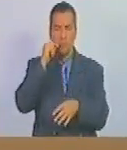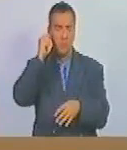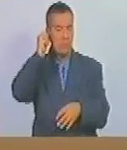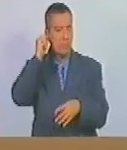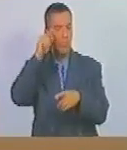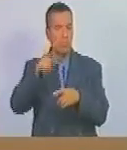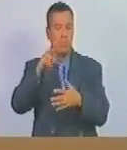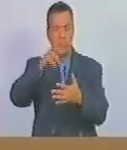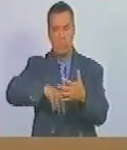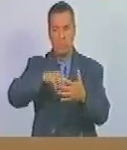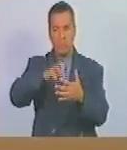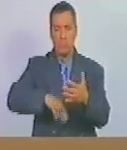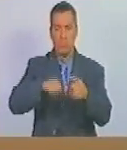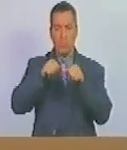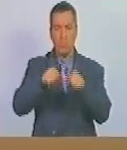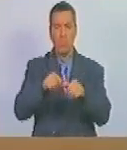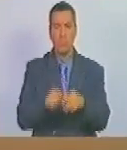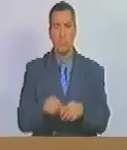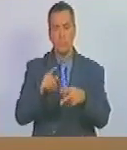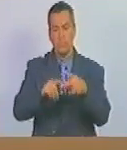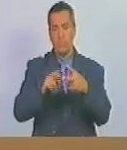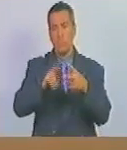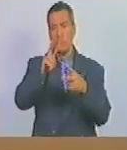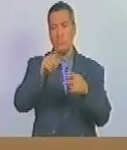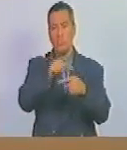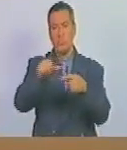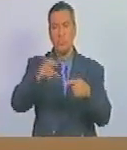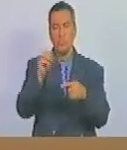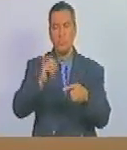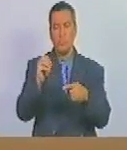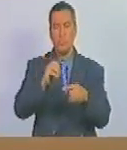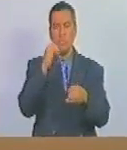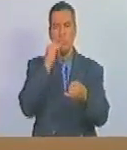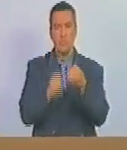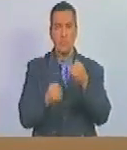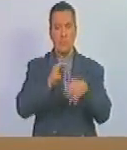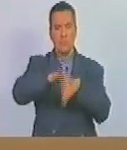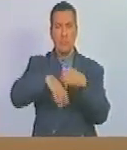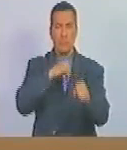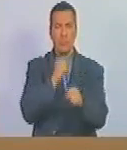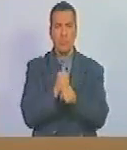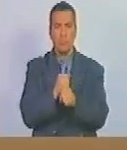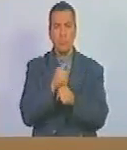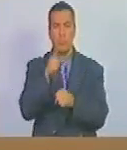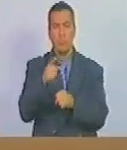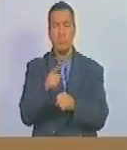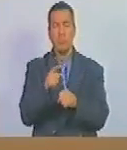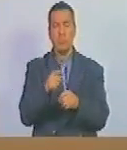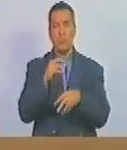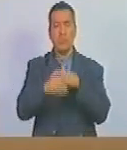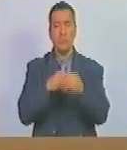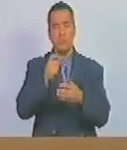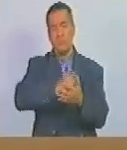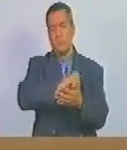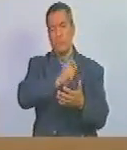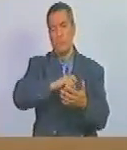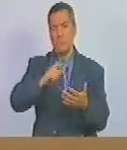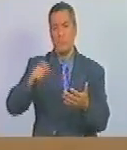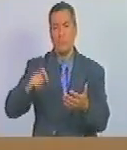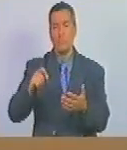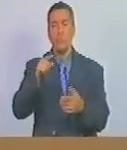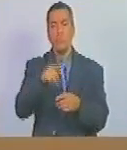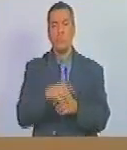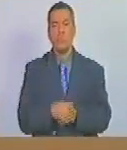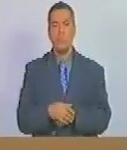trabajadores agrícolas permanentes 2. semanal o al finalizar la jornada para la cual ha sido contratada o